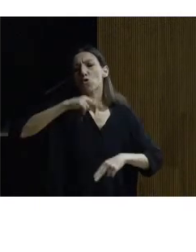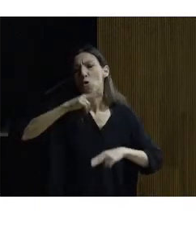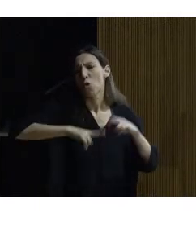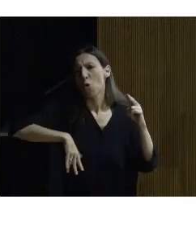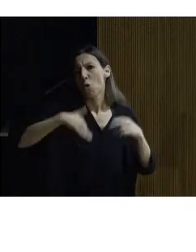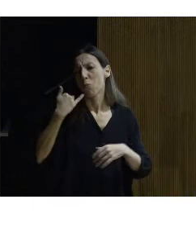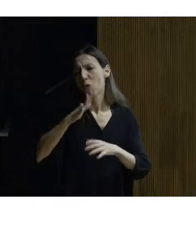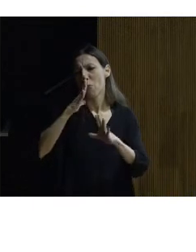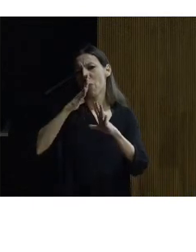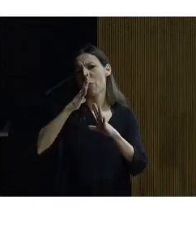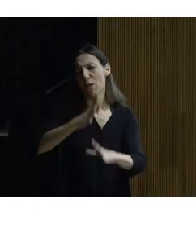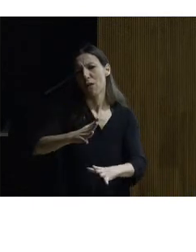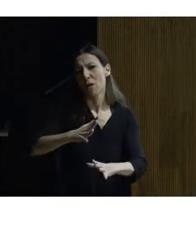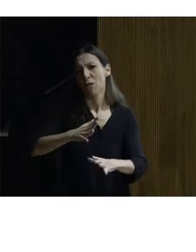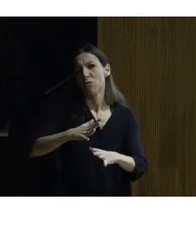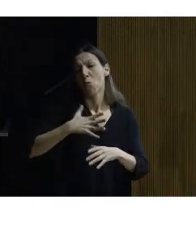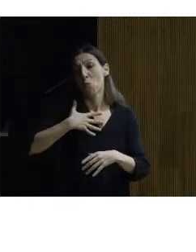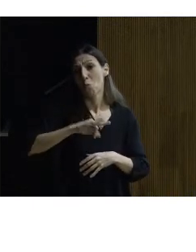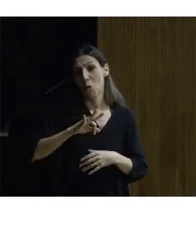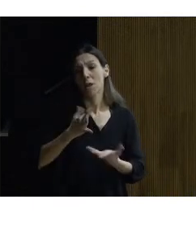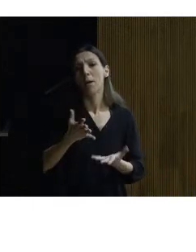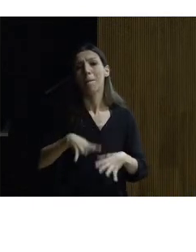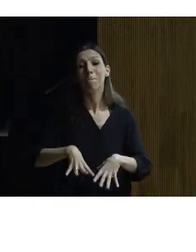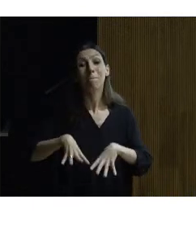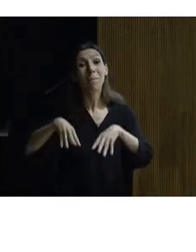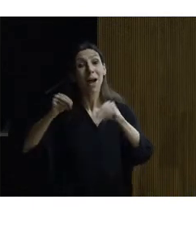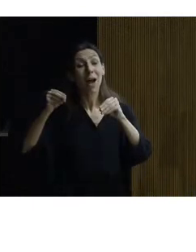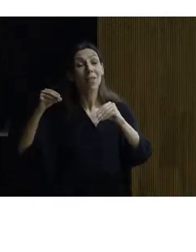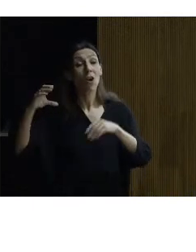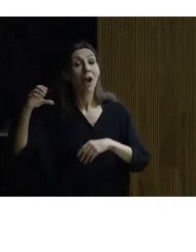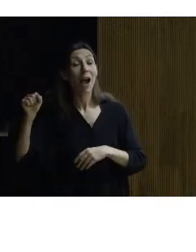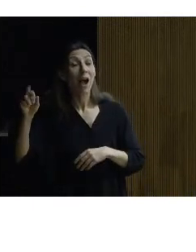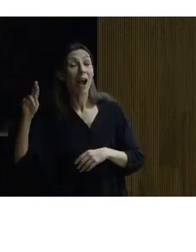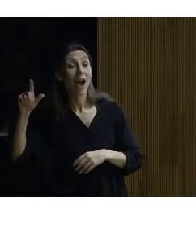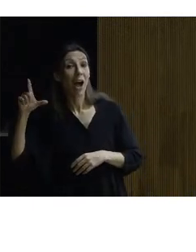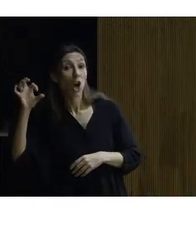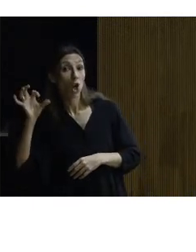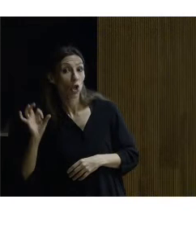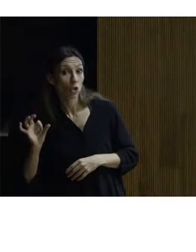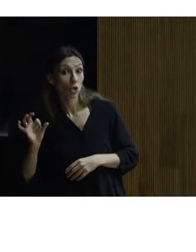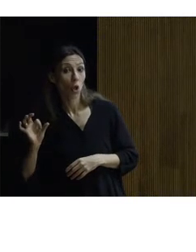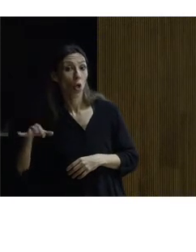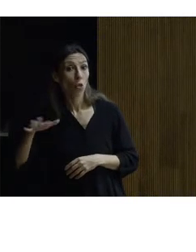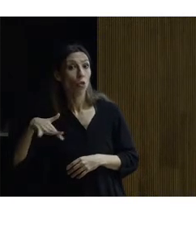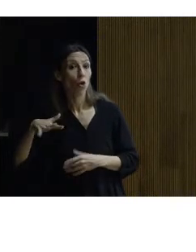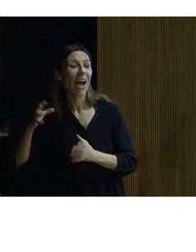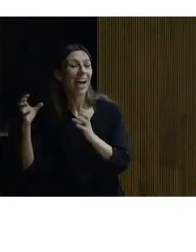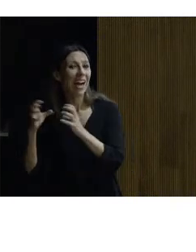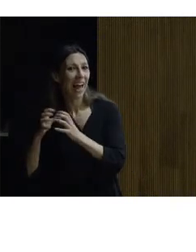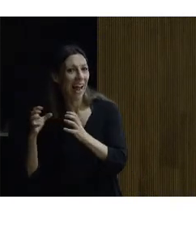el palacio de Carlos V citó en la Alhambra de Granada y desechó